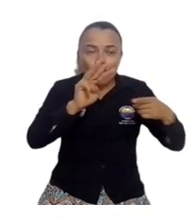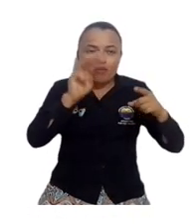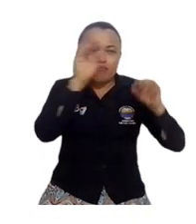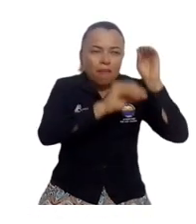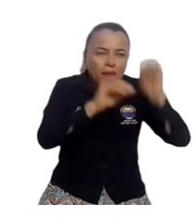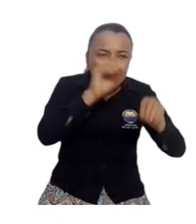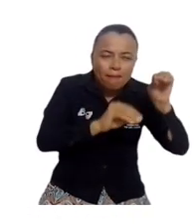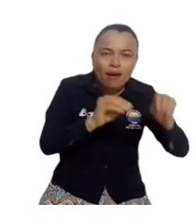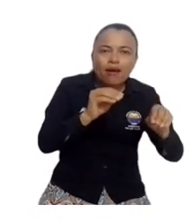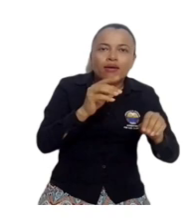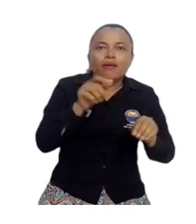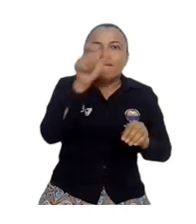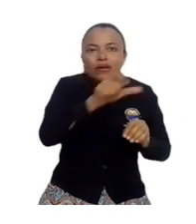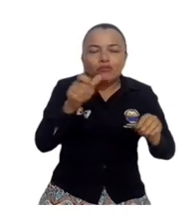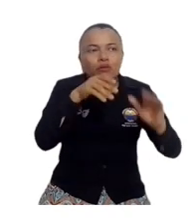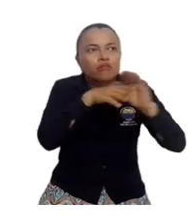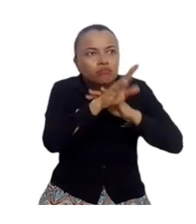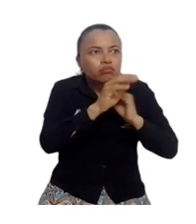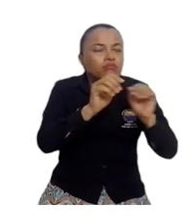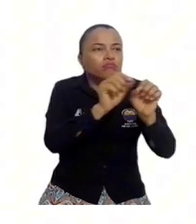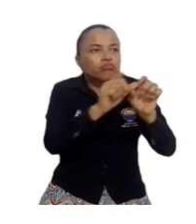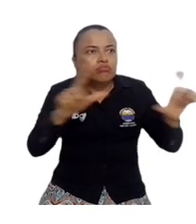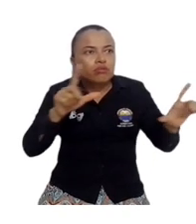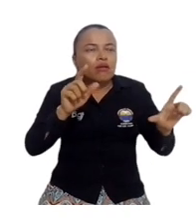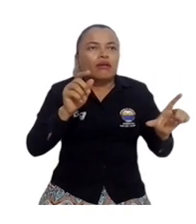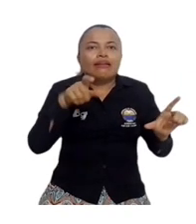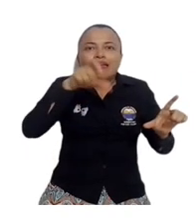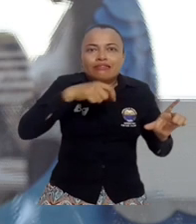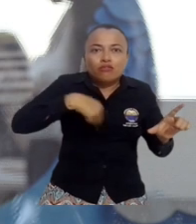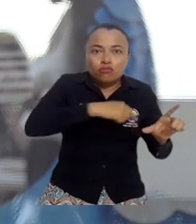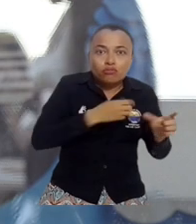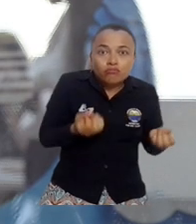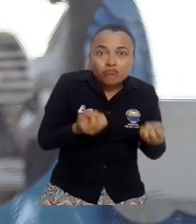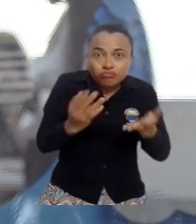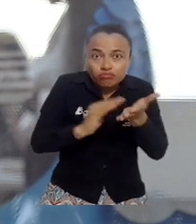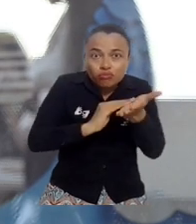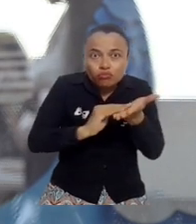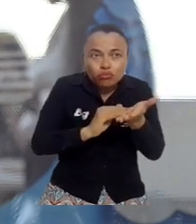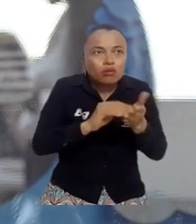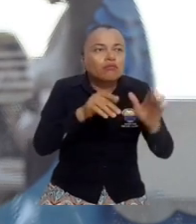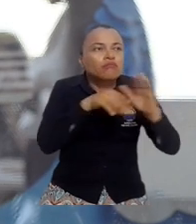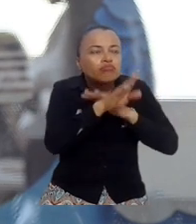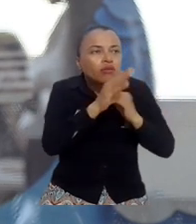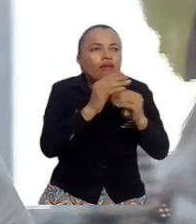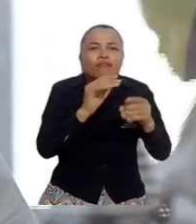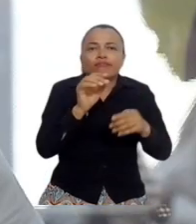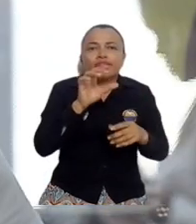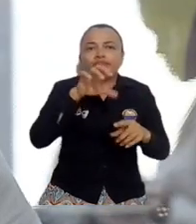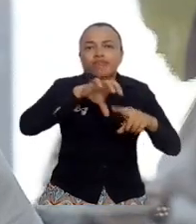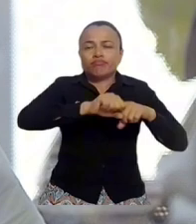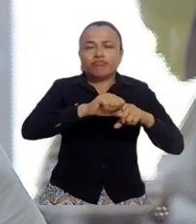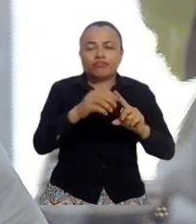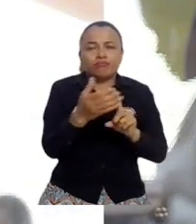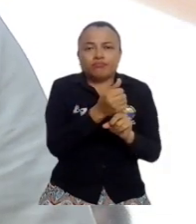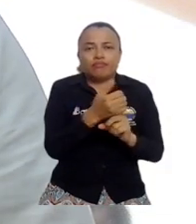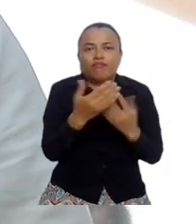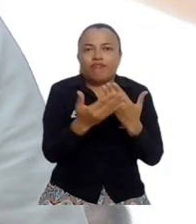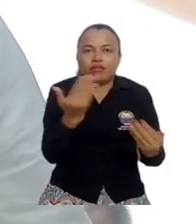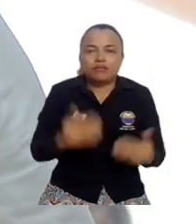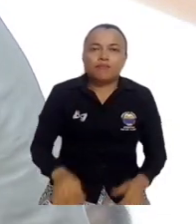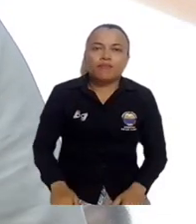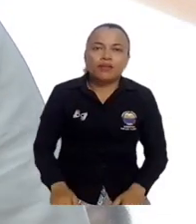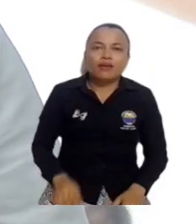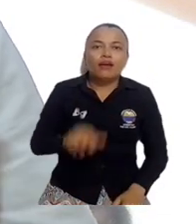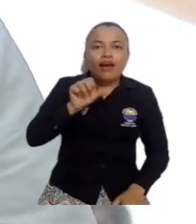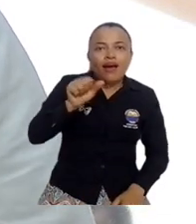nuestros huéspedes encuentren más armonía en todas las soluciones que podamos nosotros brindarles en la página web. Adrosus está